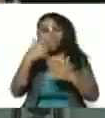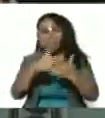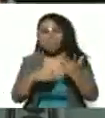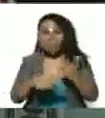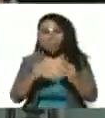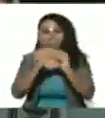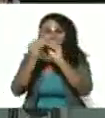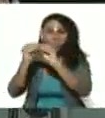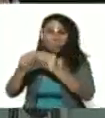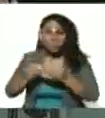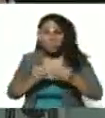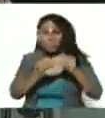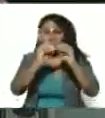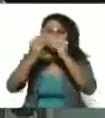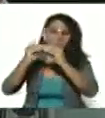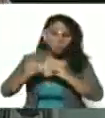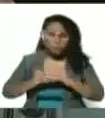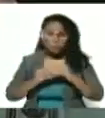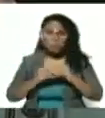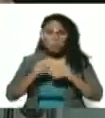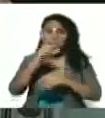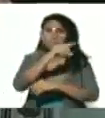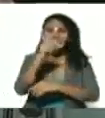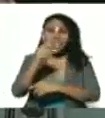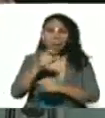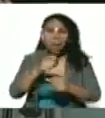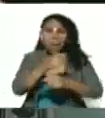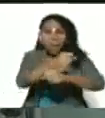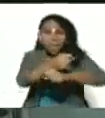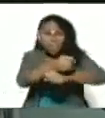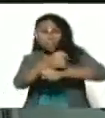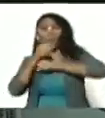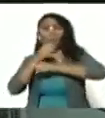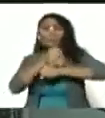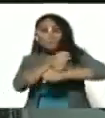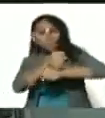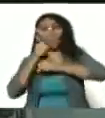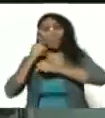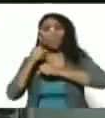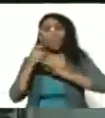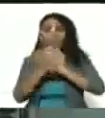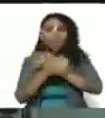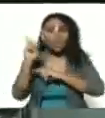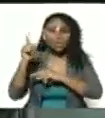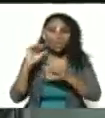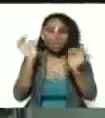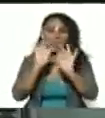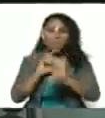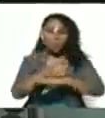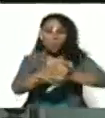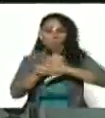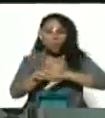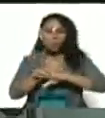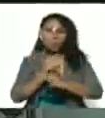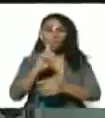reparamos 100 cañones de 106 milímetros que son cañones antitanques también